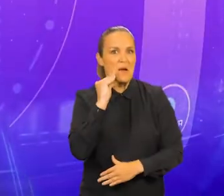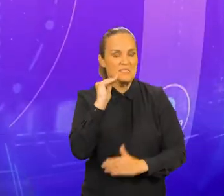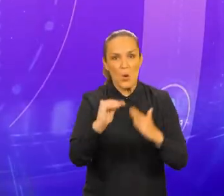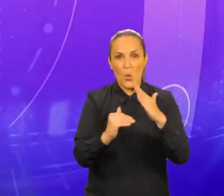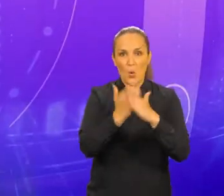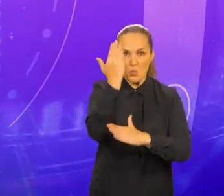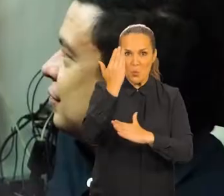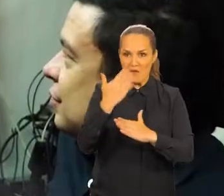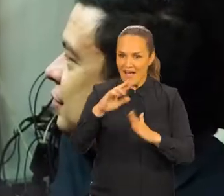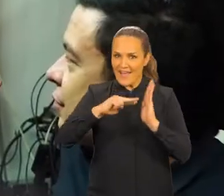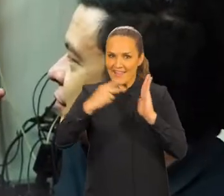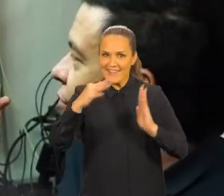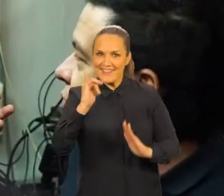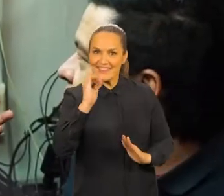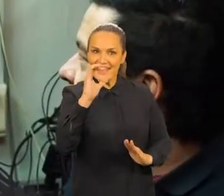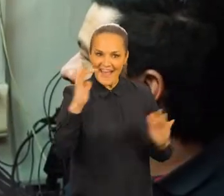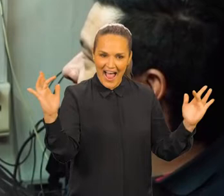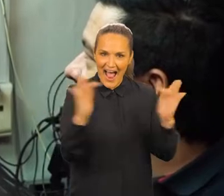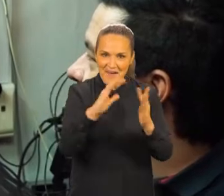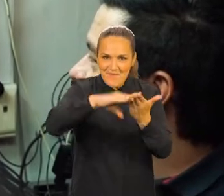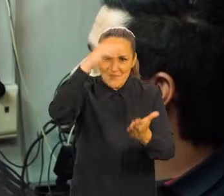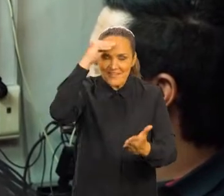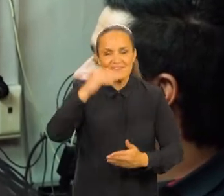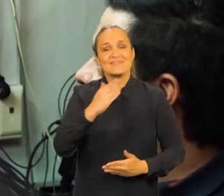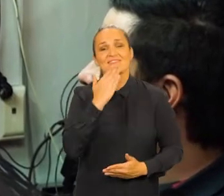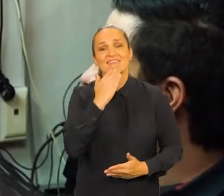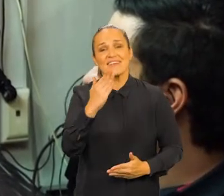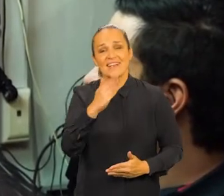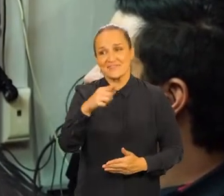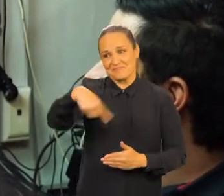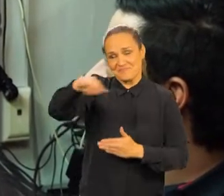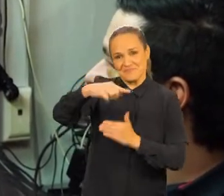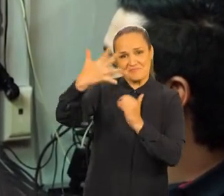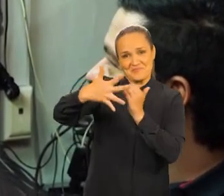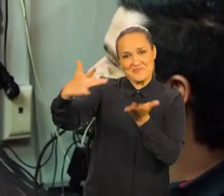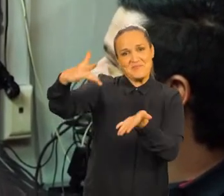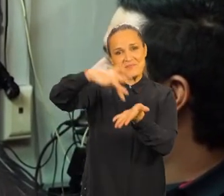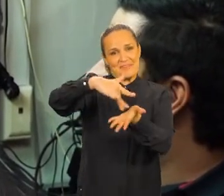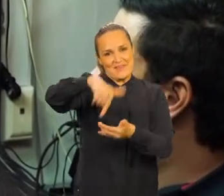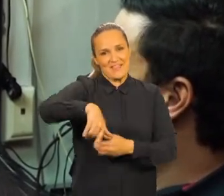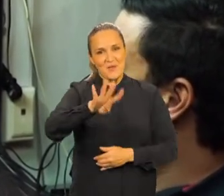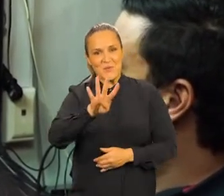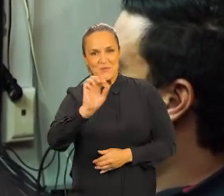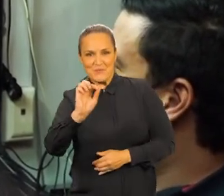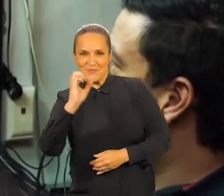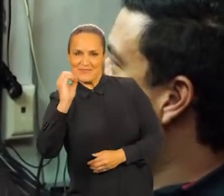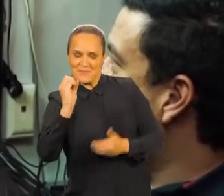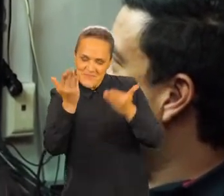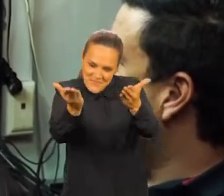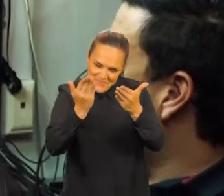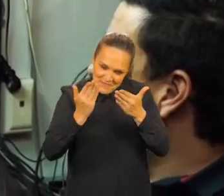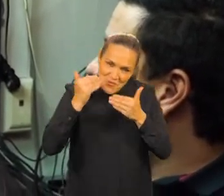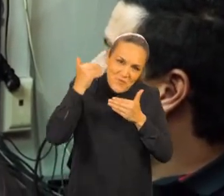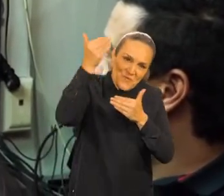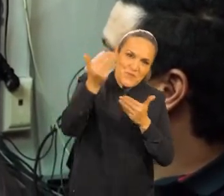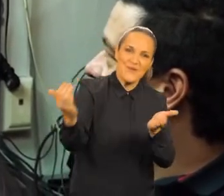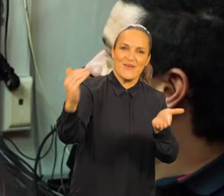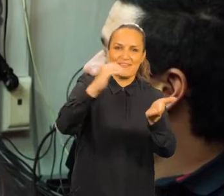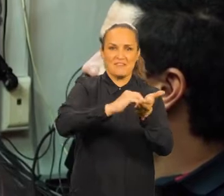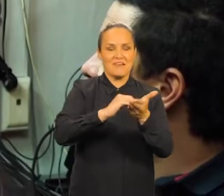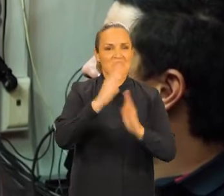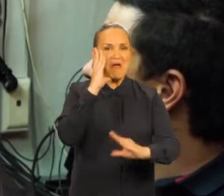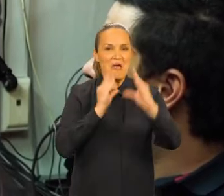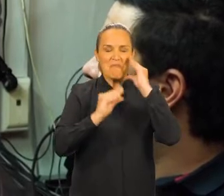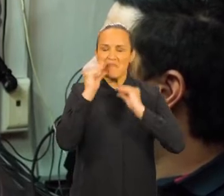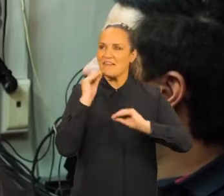muy TIC. Muchísimas gracias a ustedes por estar en Mastecal 4.0. Bienvenidos siempre. Esta ha sido una